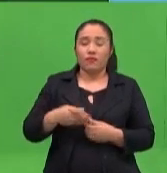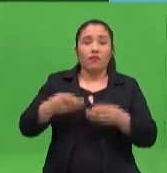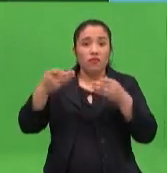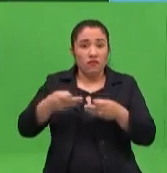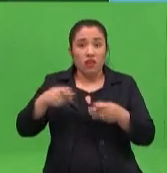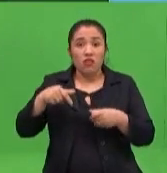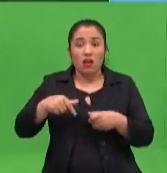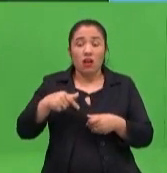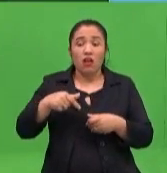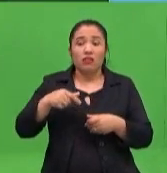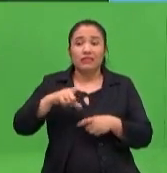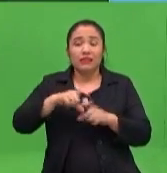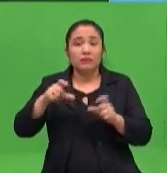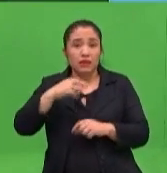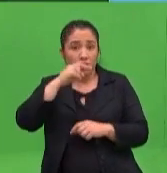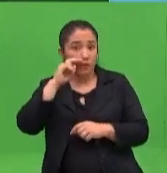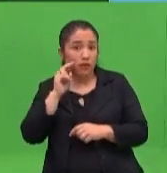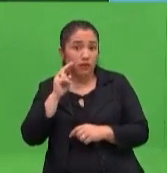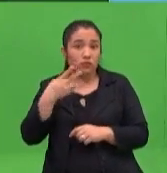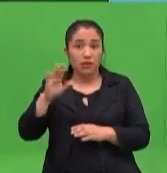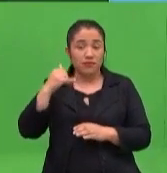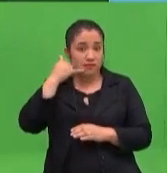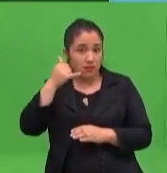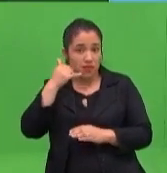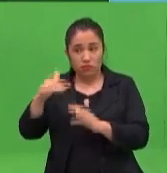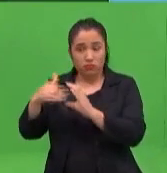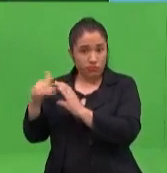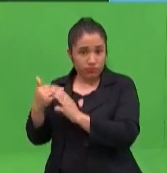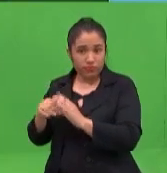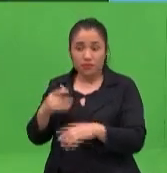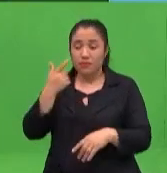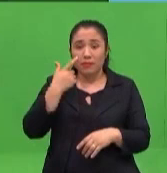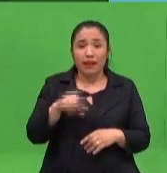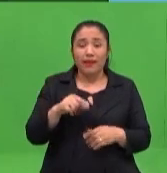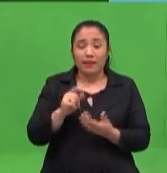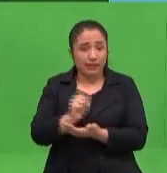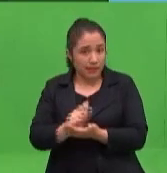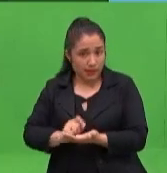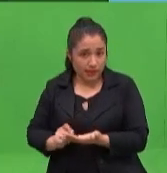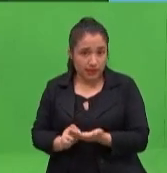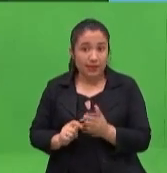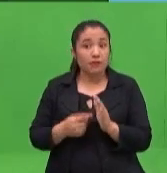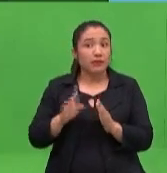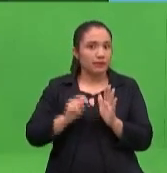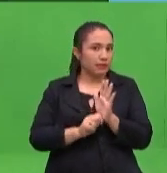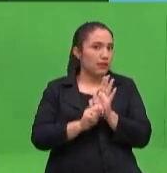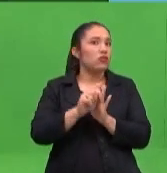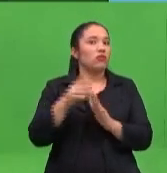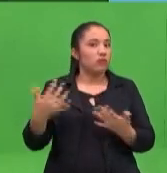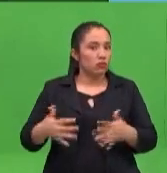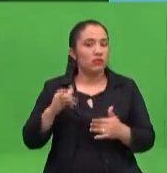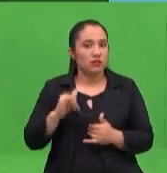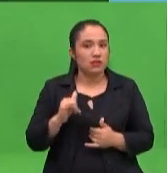estilo de educación que ahora estamos teniendo hace que ellos estén mucho más conectados con la tecnología, ¿verdad? Entonces, ahí sí